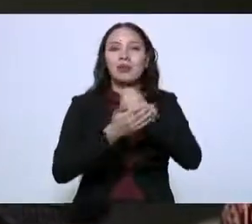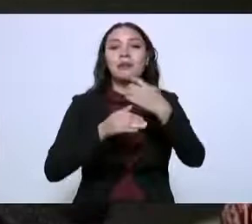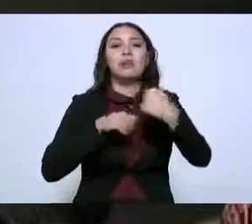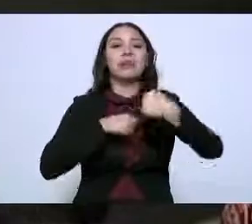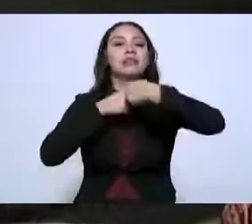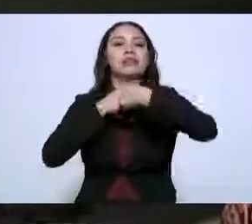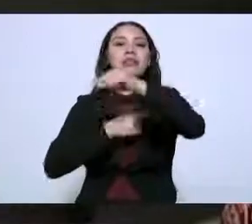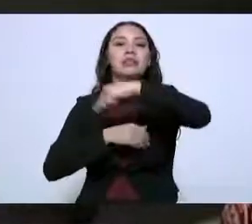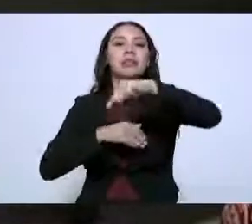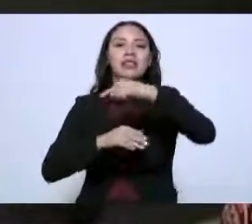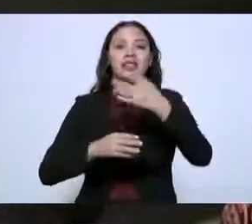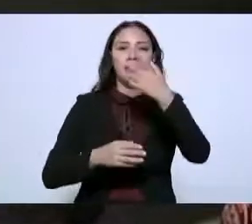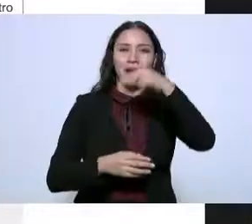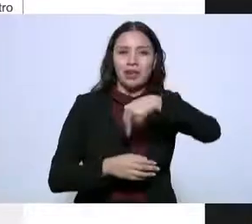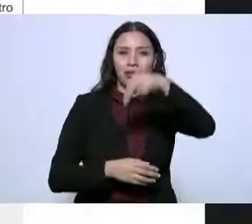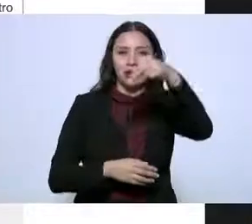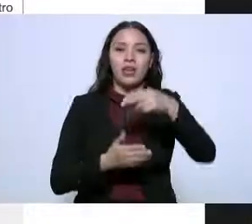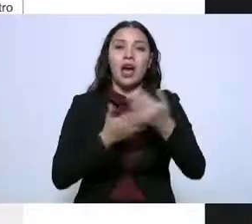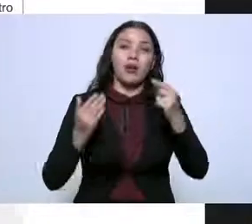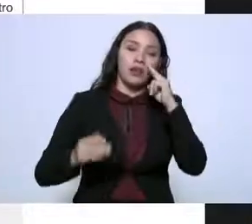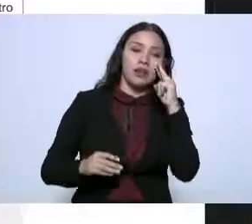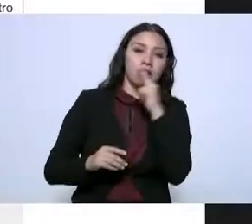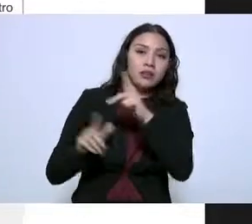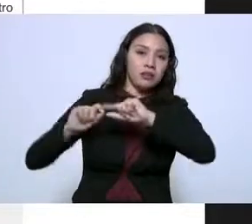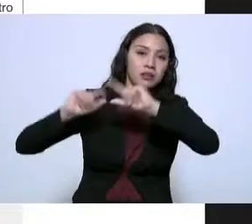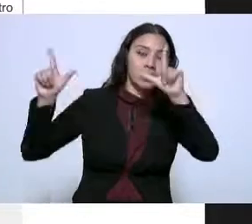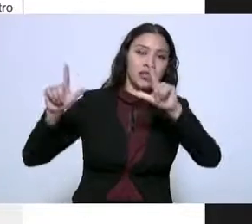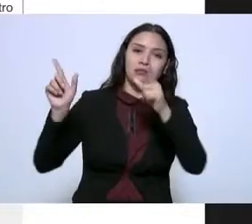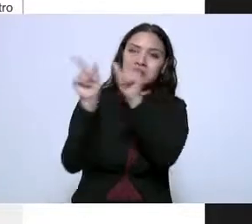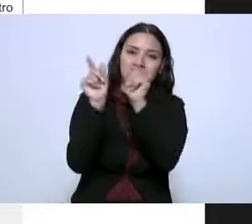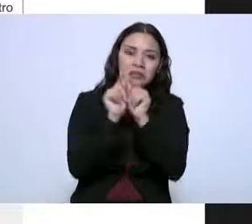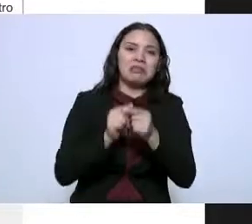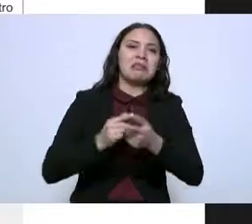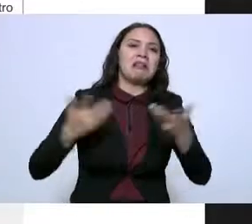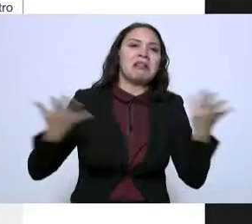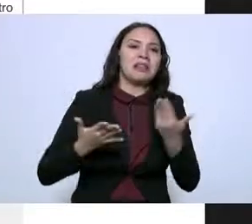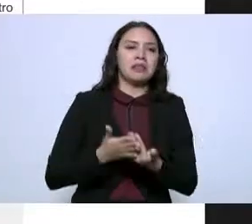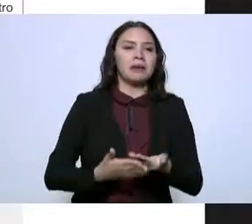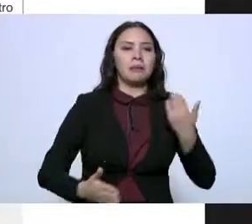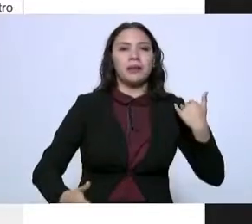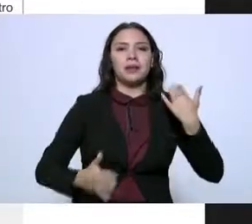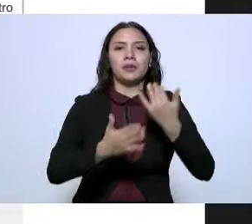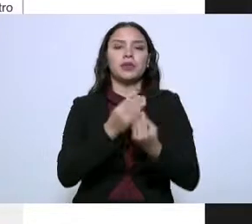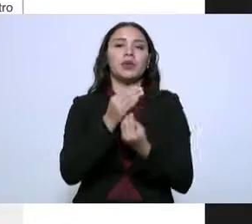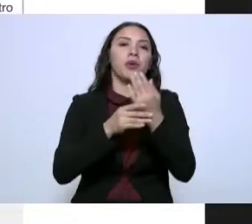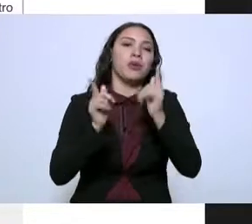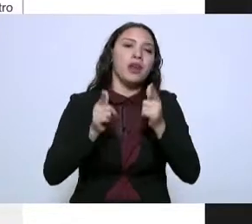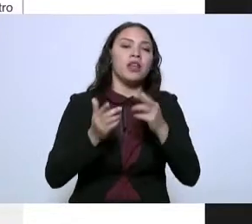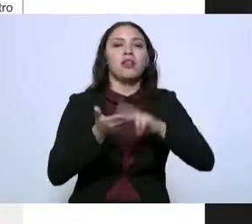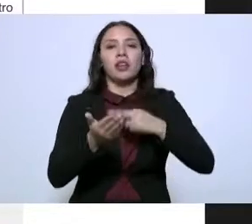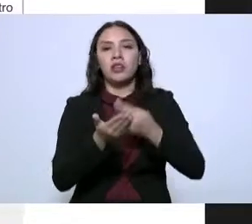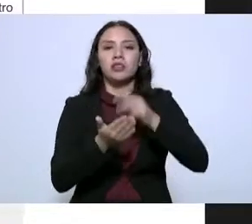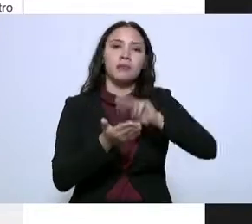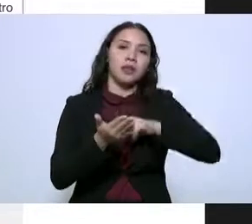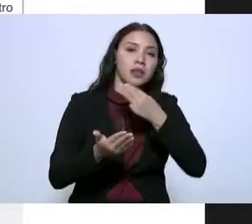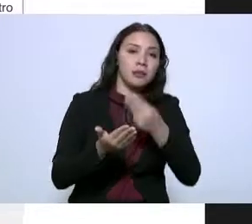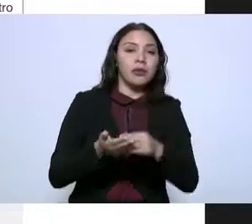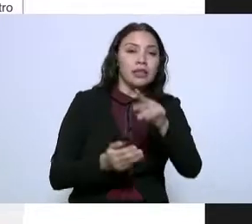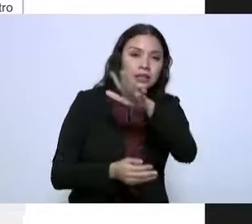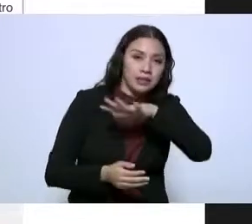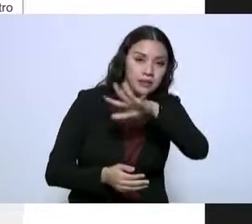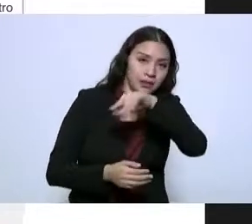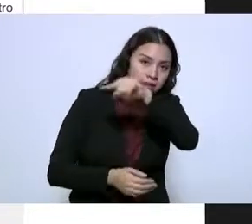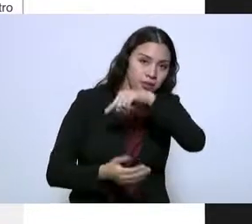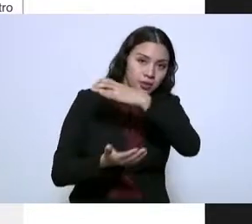Aquí tenemos la lámina resumen, el total de acciones que se llevaron a cabo en Nuevo Laredo, Reynosa, Matamoros. Fueron